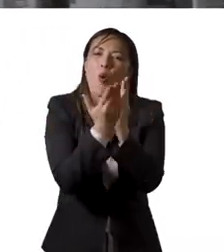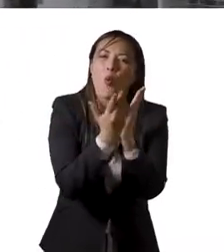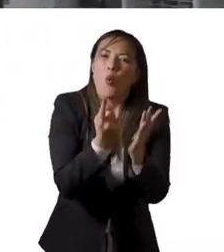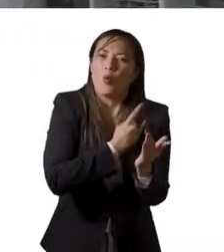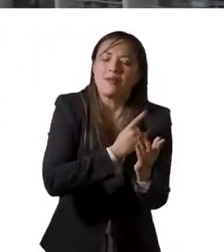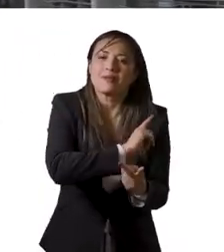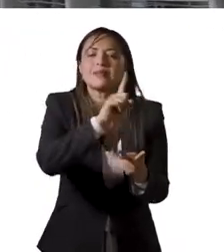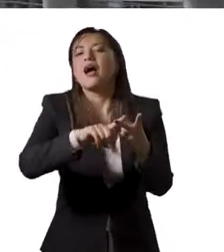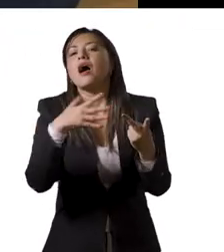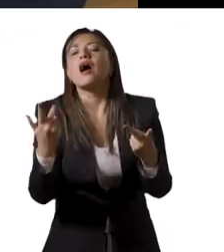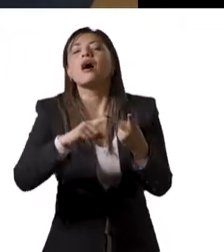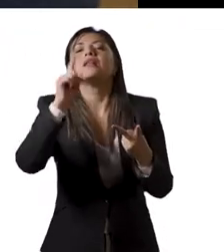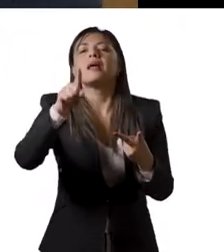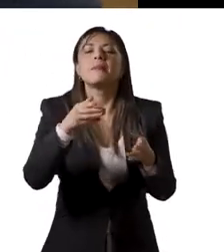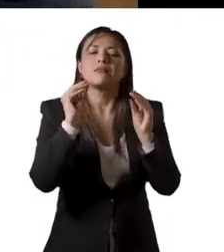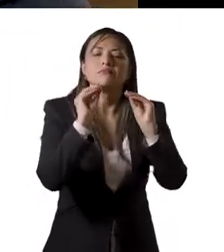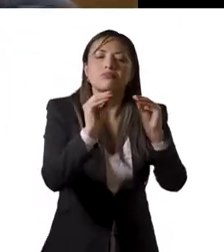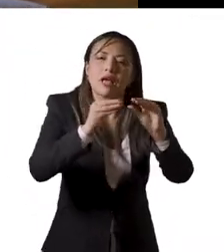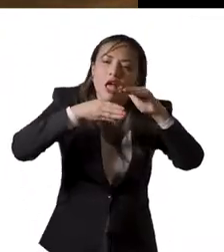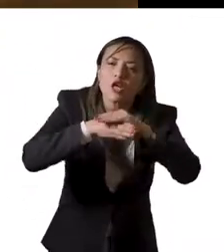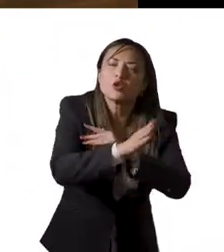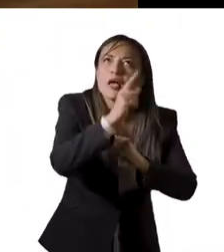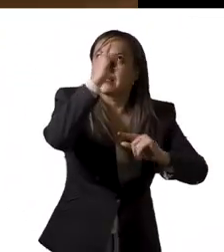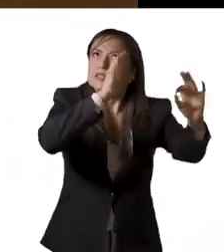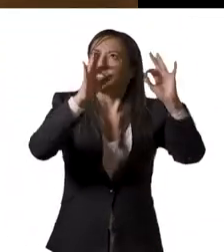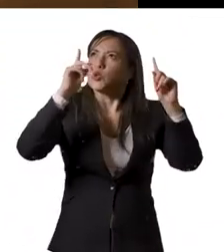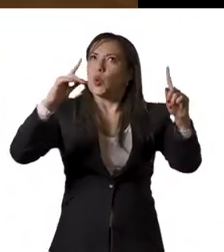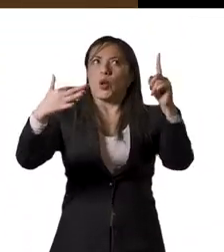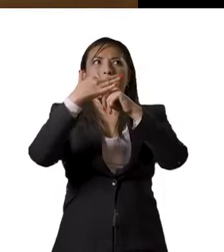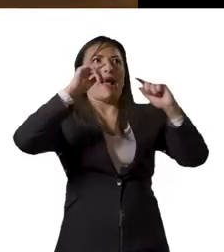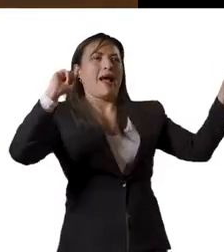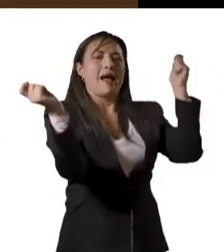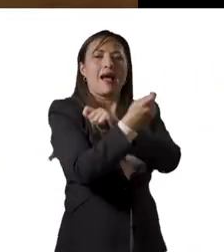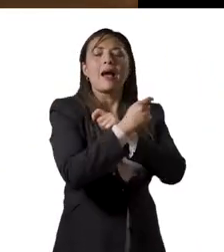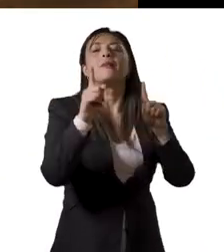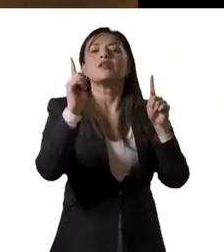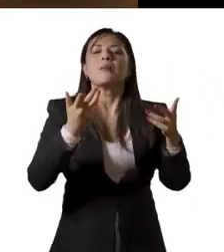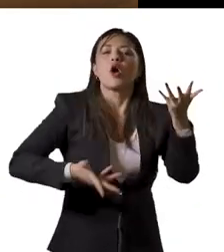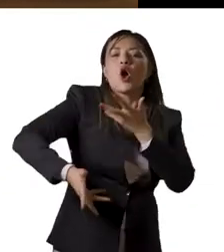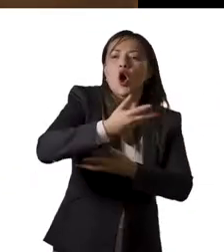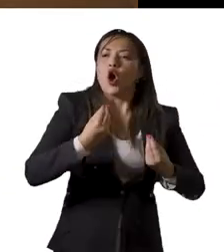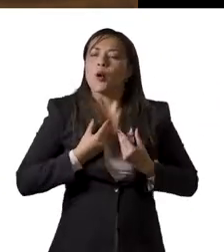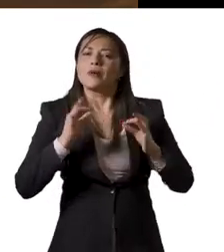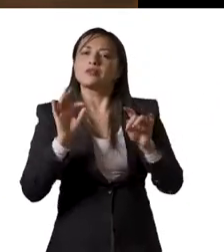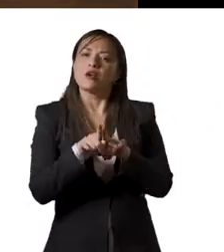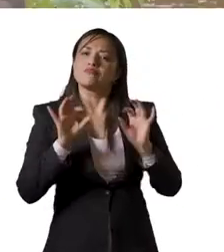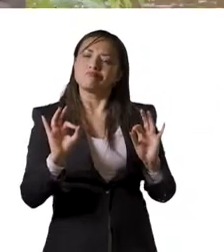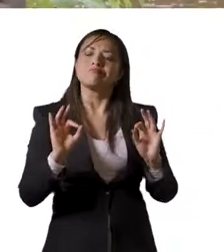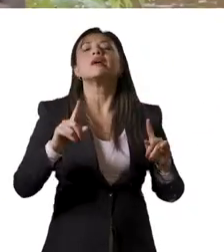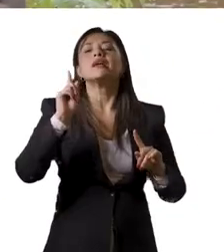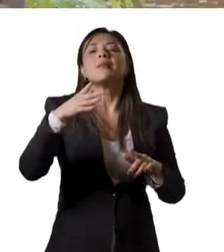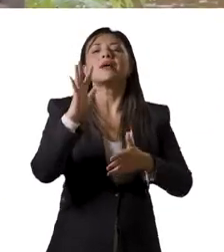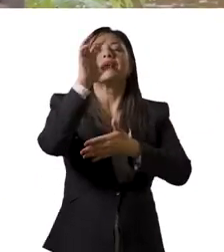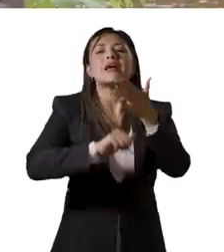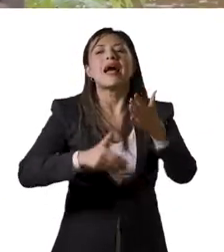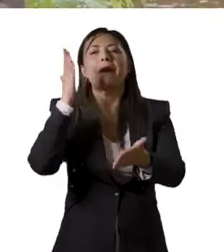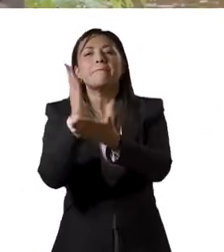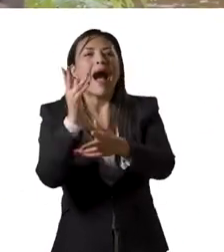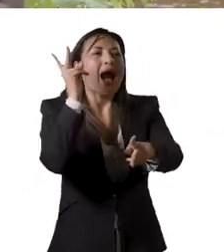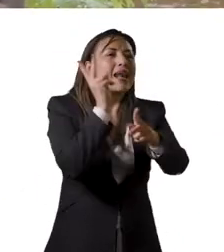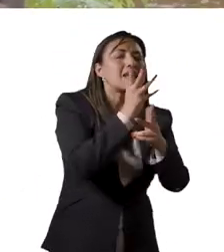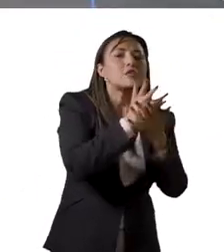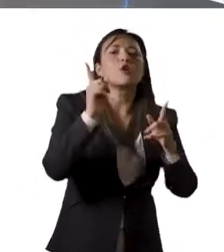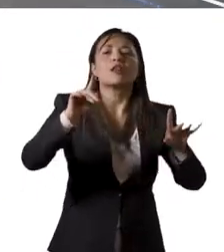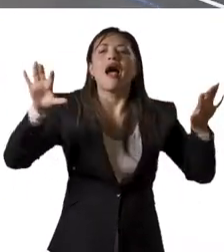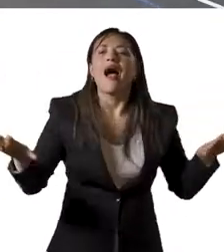vida universitaria, inducción y preparación para el cambio, convivencia y cotidianidad, disminución de factores de